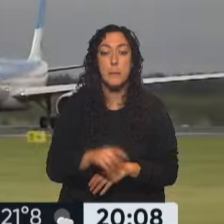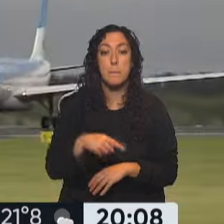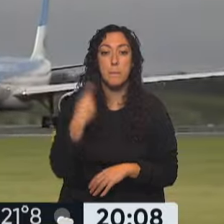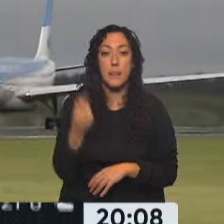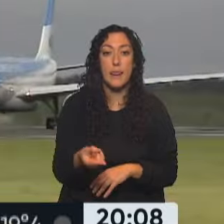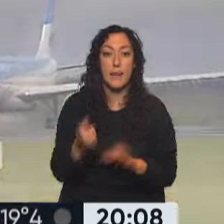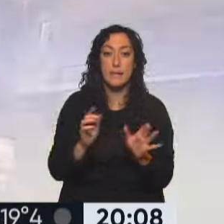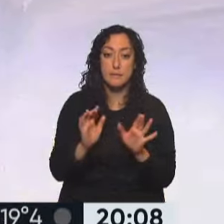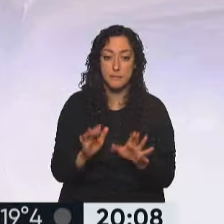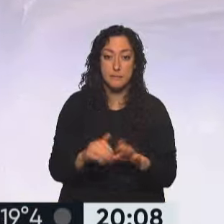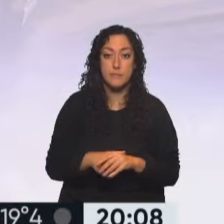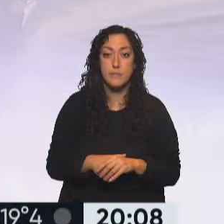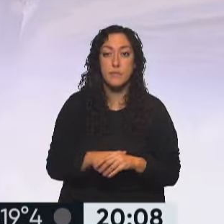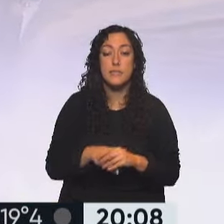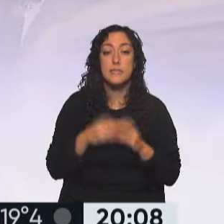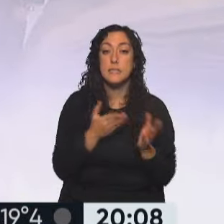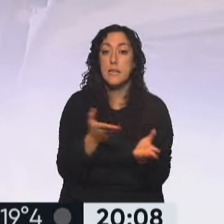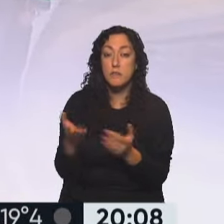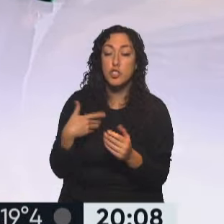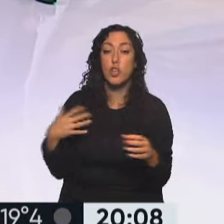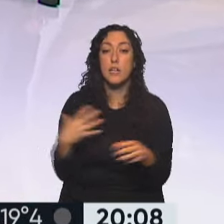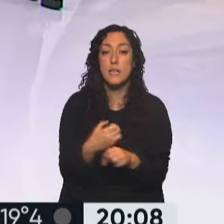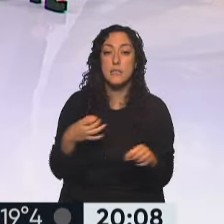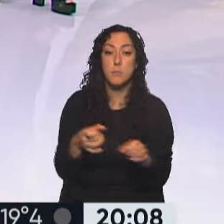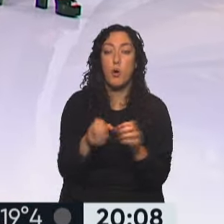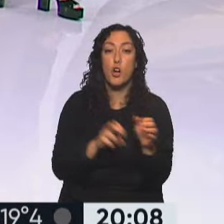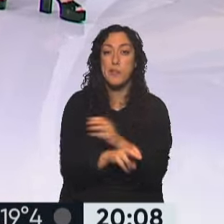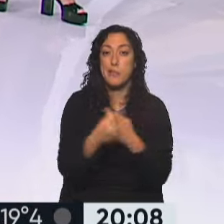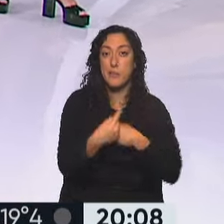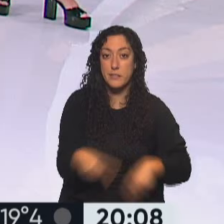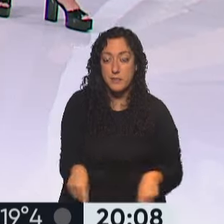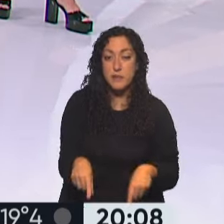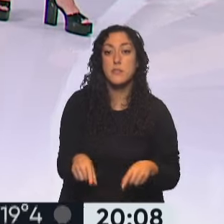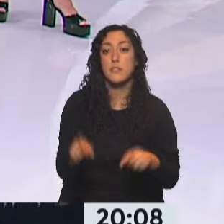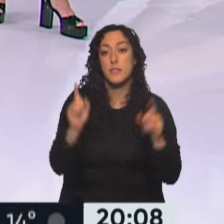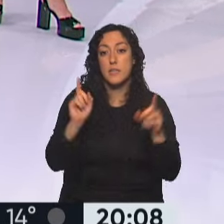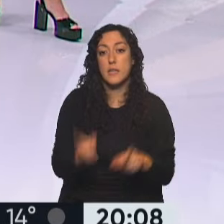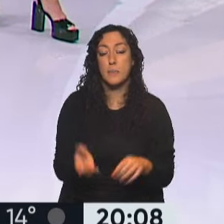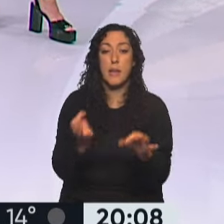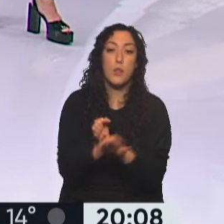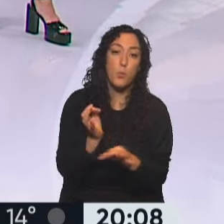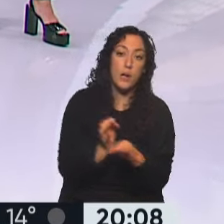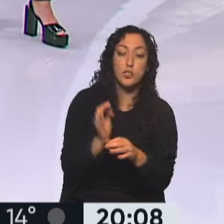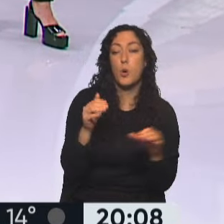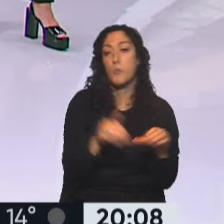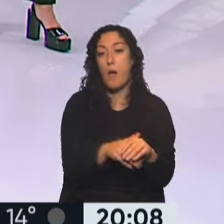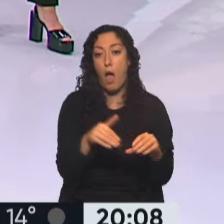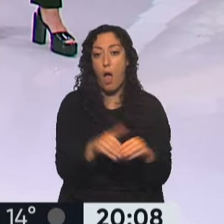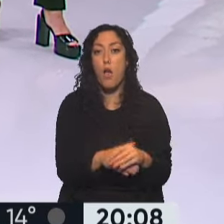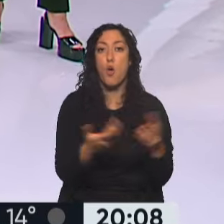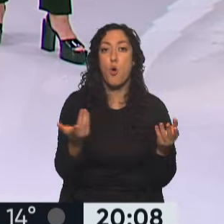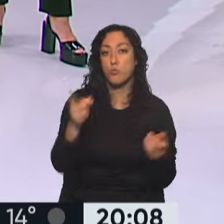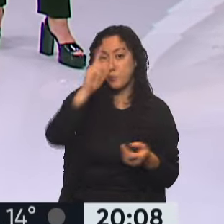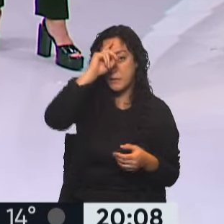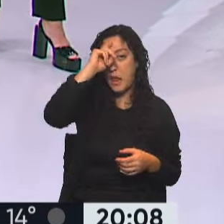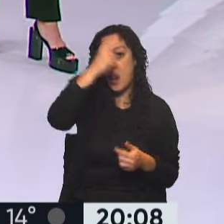mañana. Recién veíamos el servicio del transporte y las cuestiones que hacen, por ejemplo, a la educación, a los bancos, a los